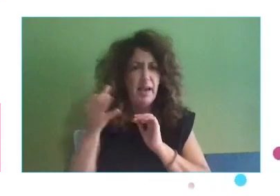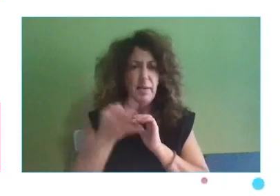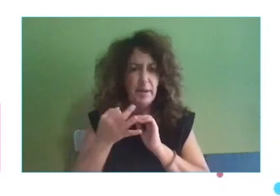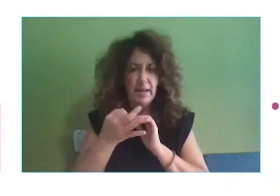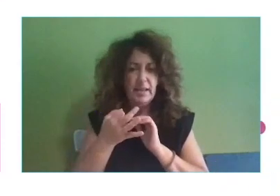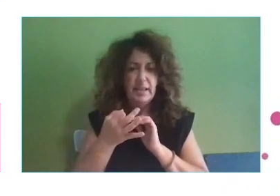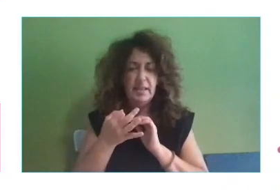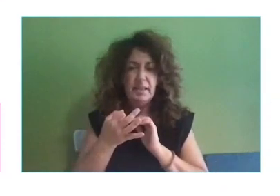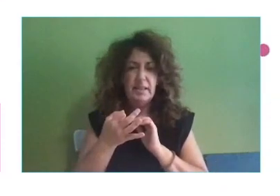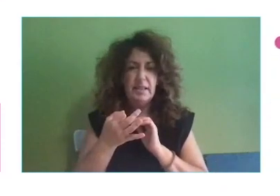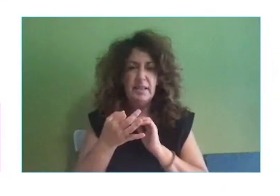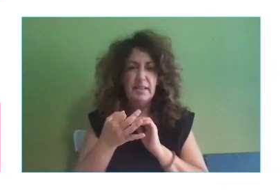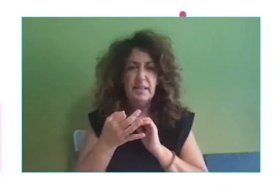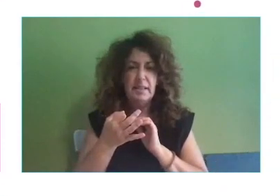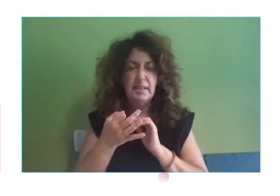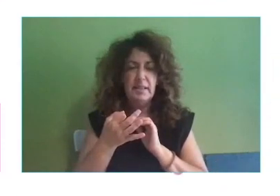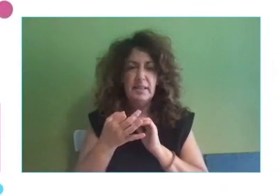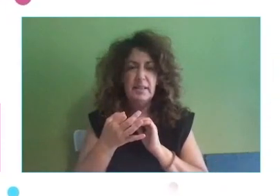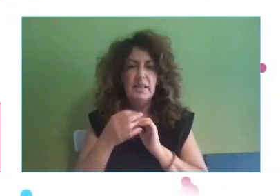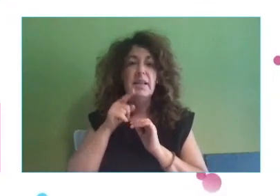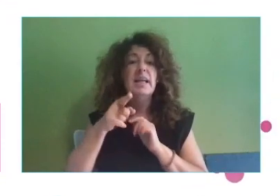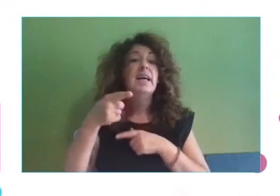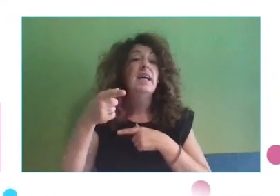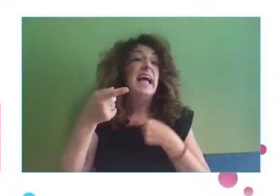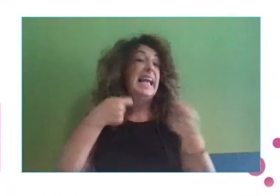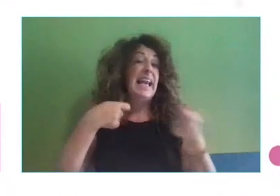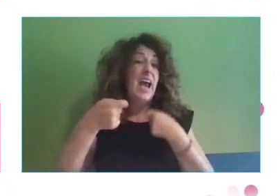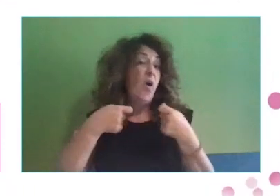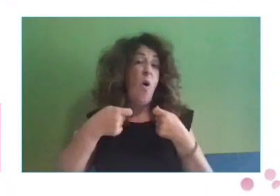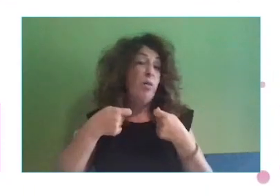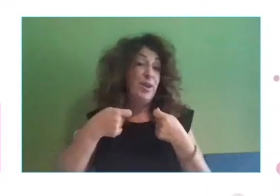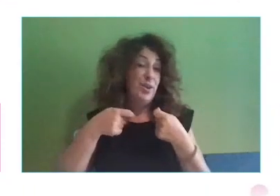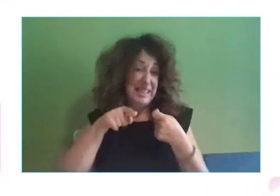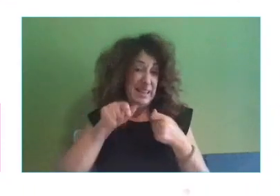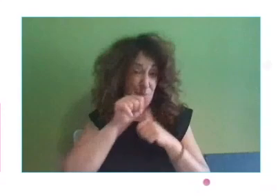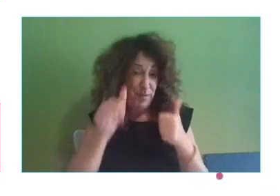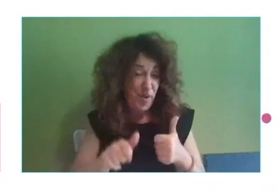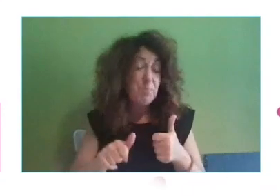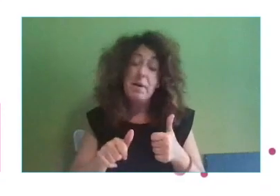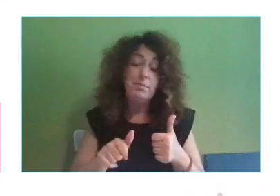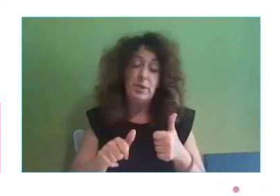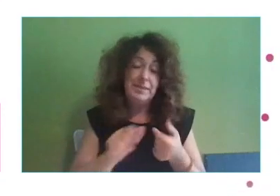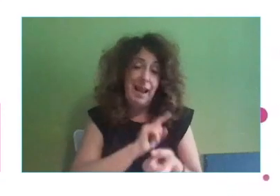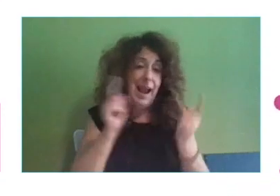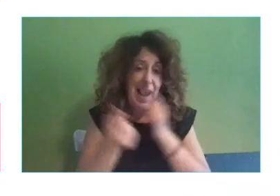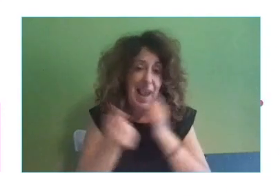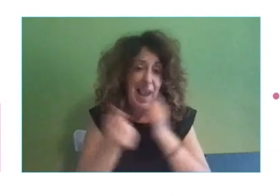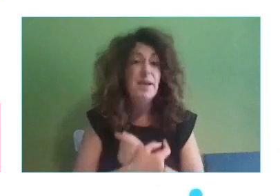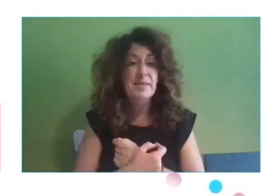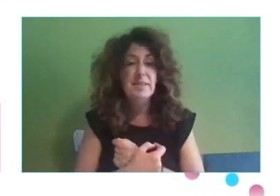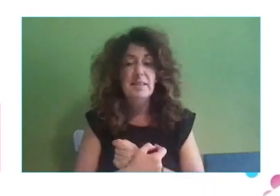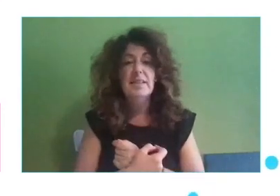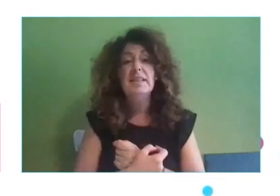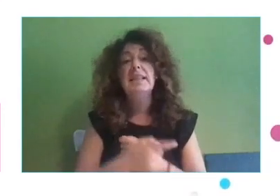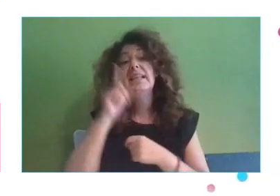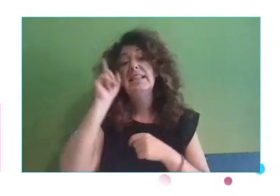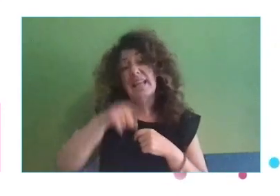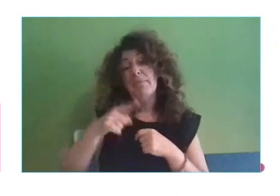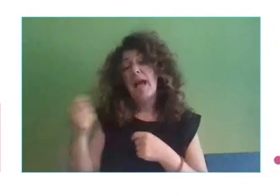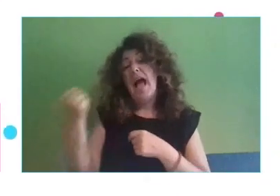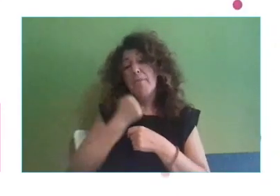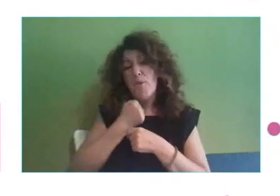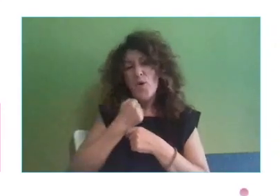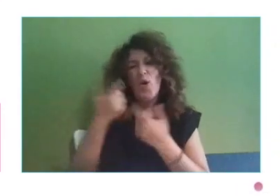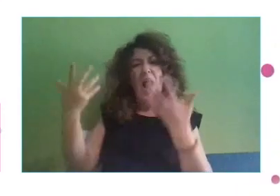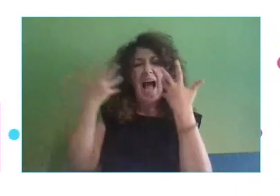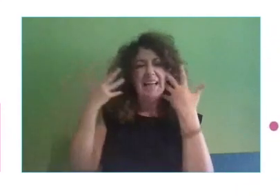negocios cambien totalmente. Y luego, necesitamos soporte y asesoramiento continuo para que eso no se